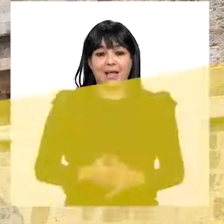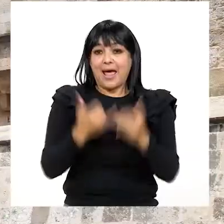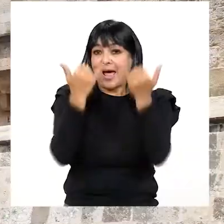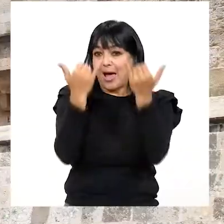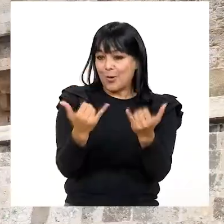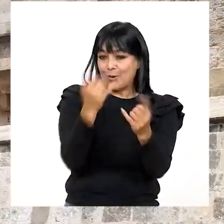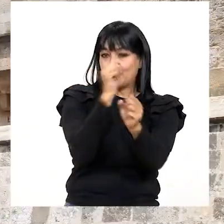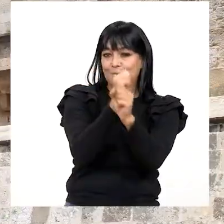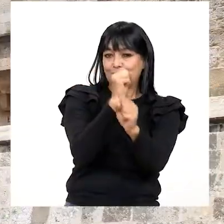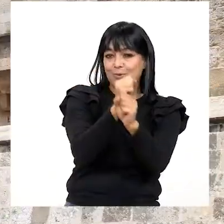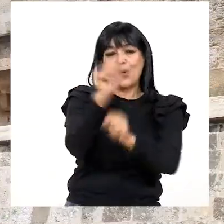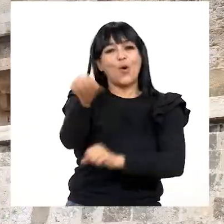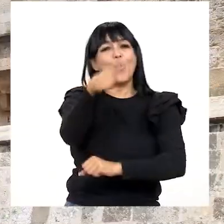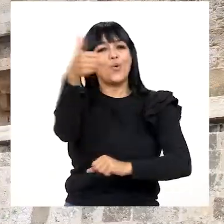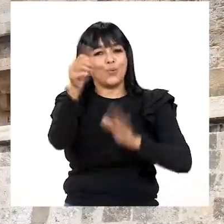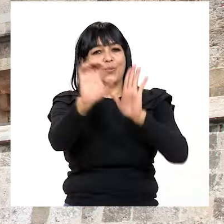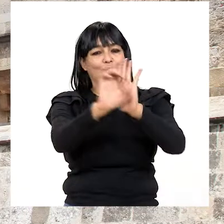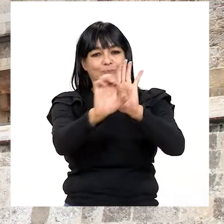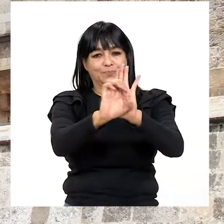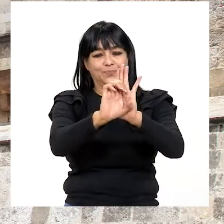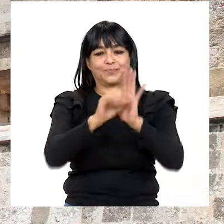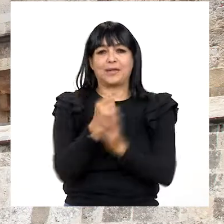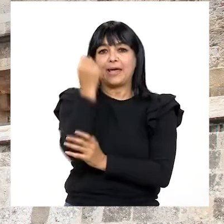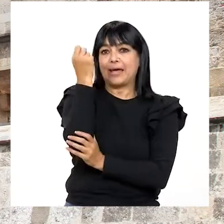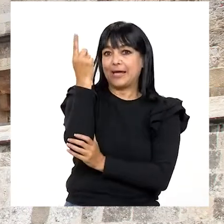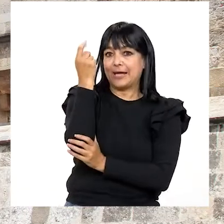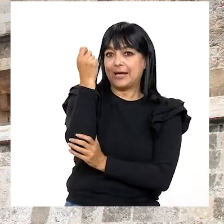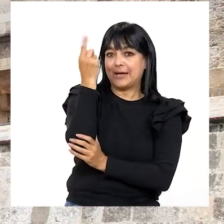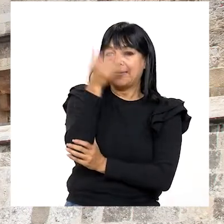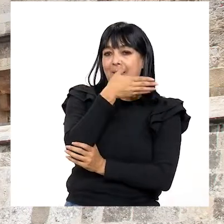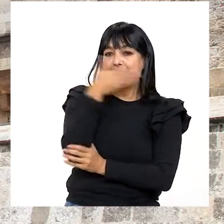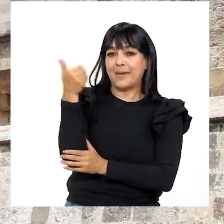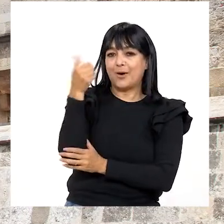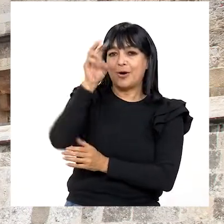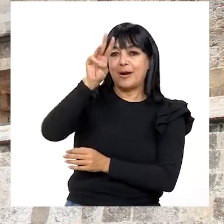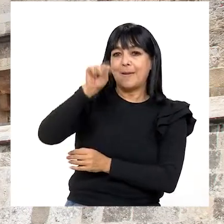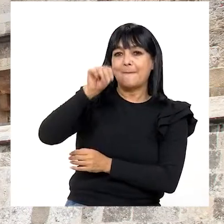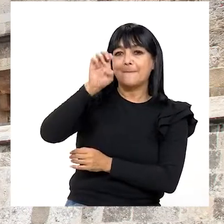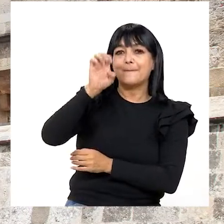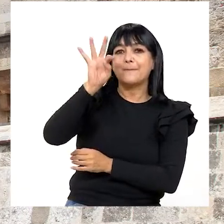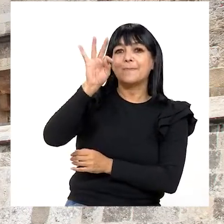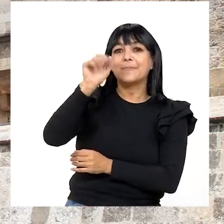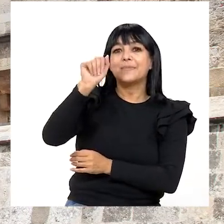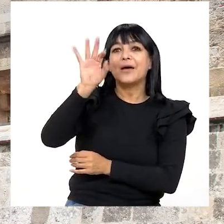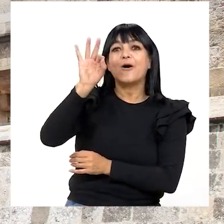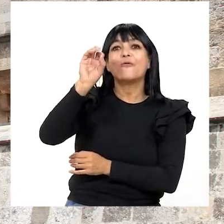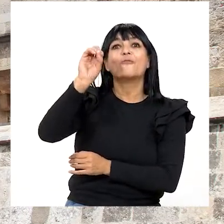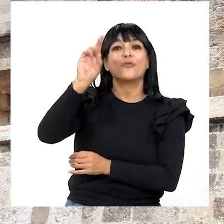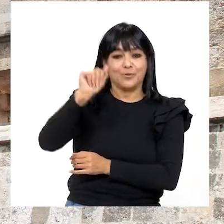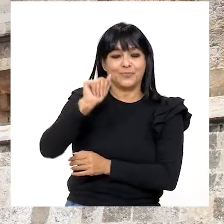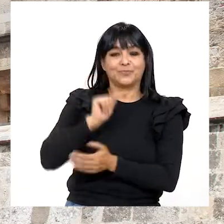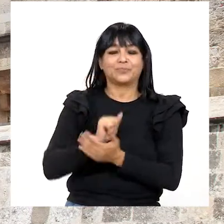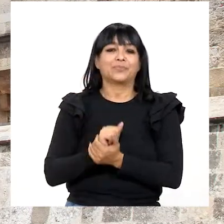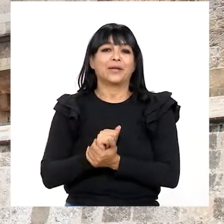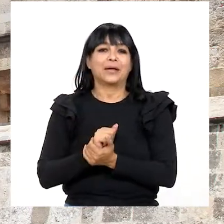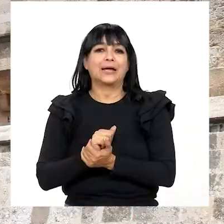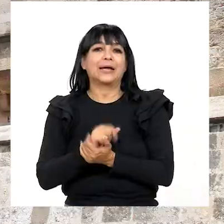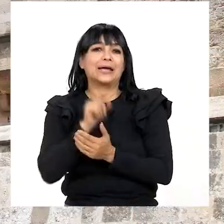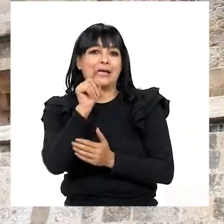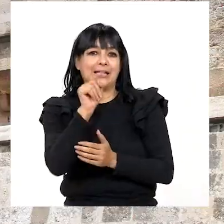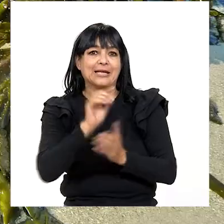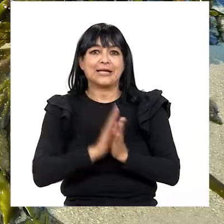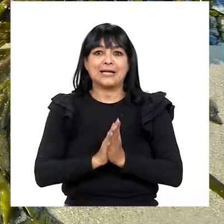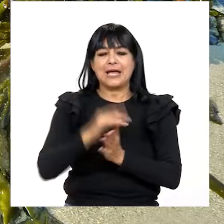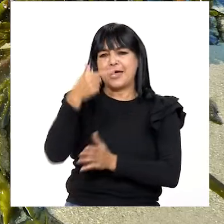Ahora trabajaremos con otro ejemplo Para comprender mejor la metáfora Se trata de una greguería